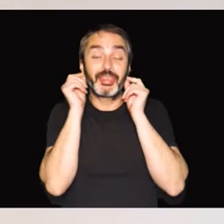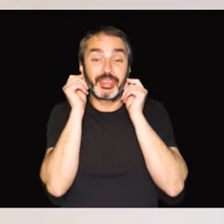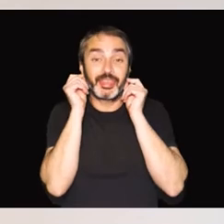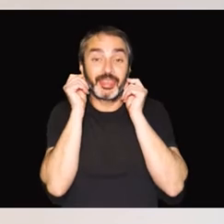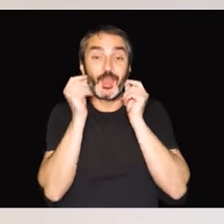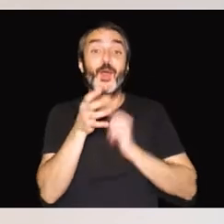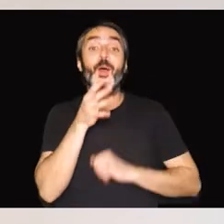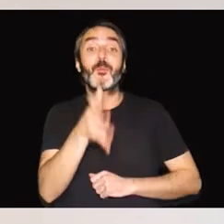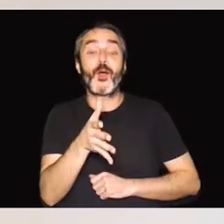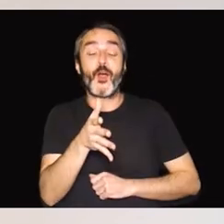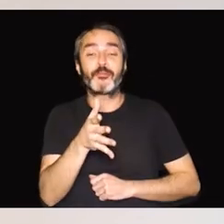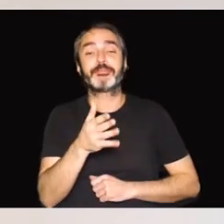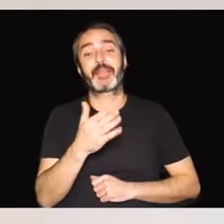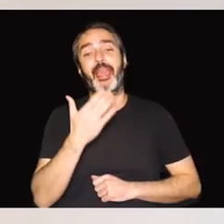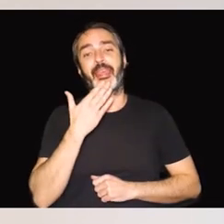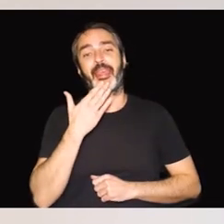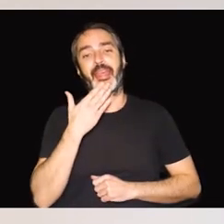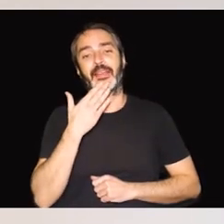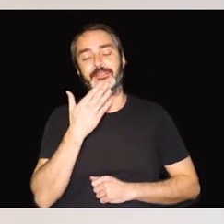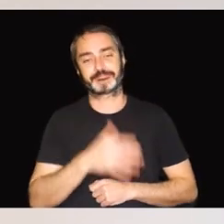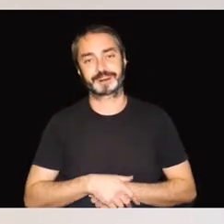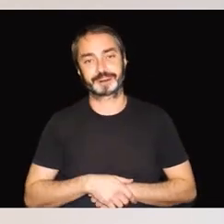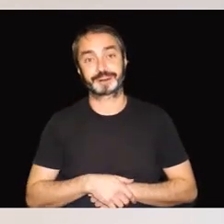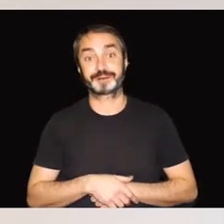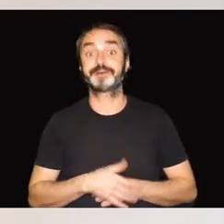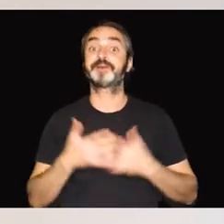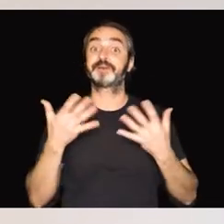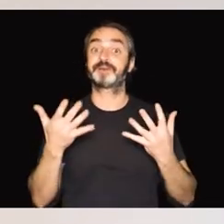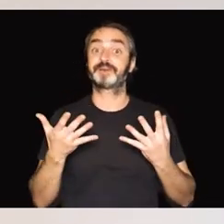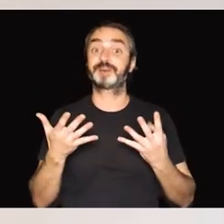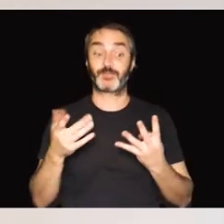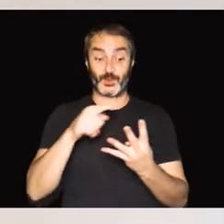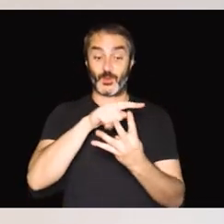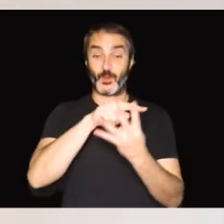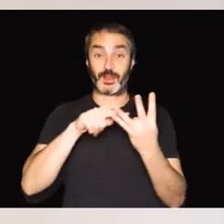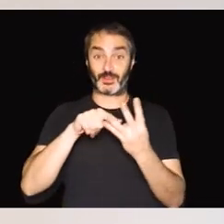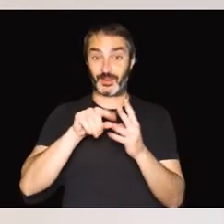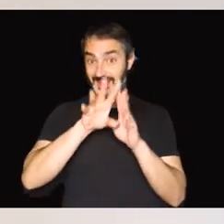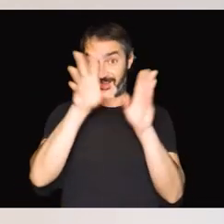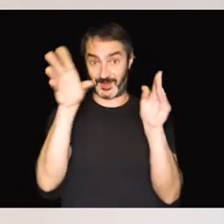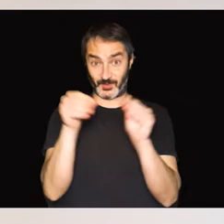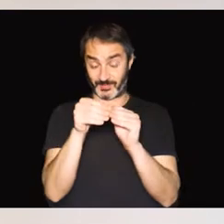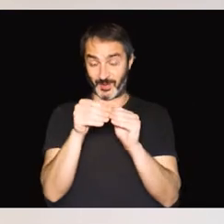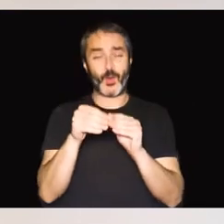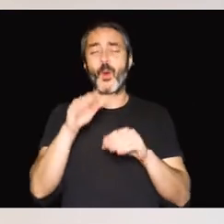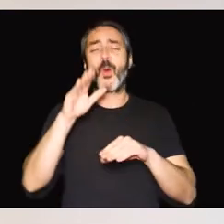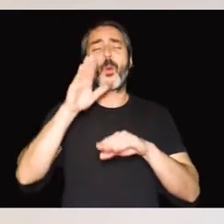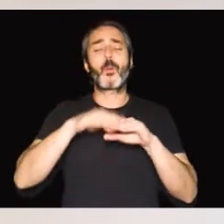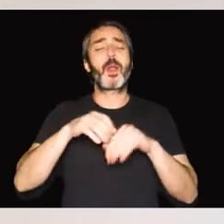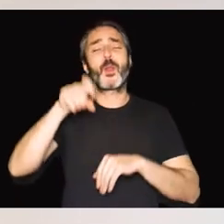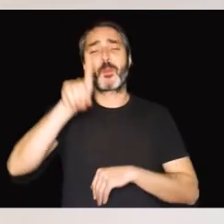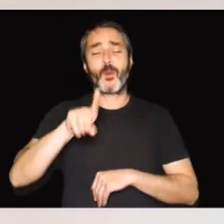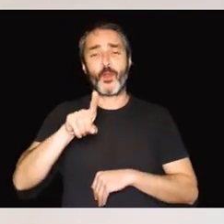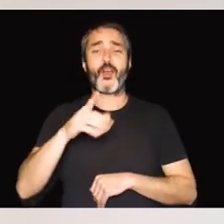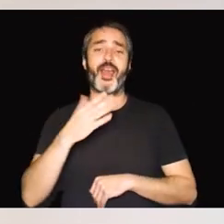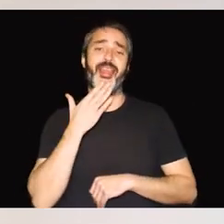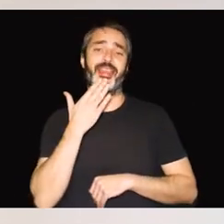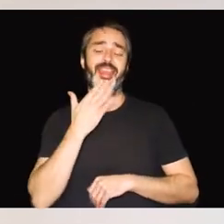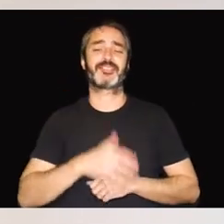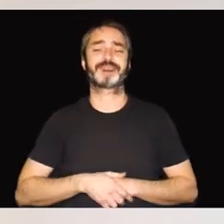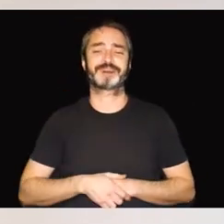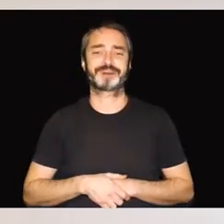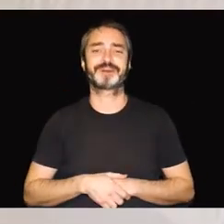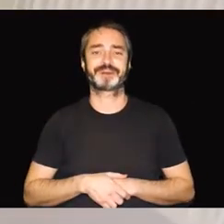a causa de la vejez. Efectivamente, por así decirlo, la edad es la principal causa de sordoceguera,